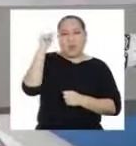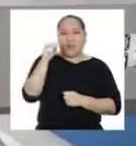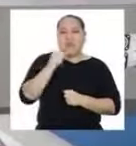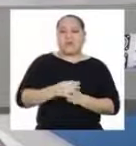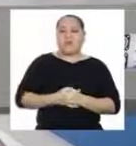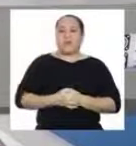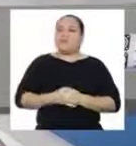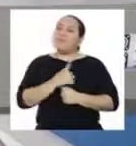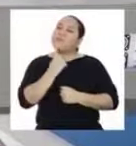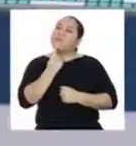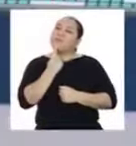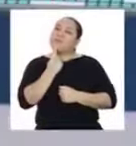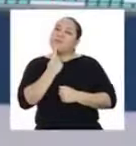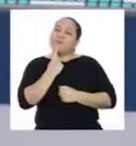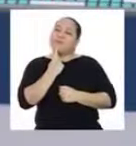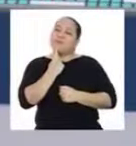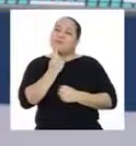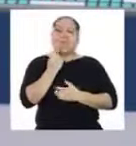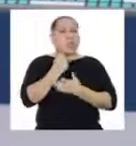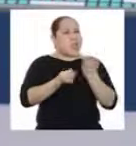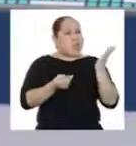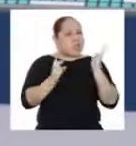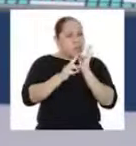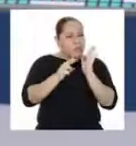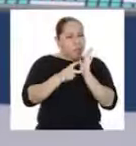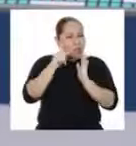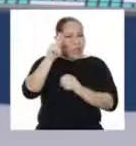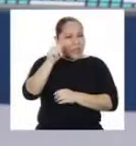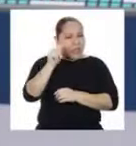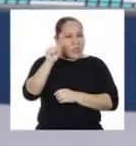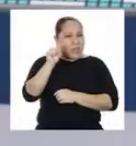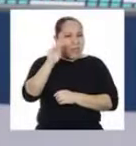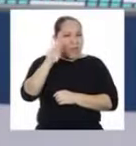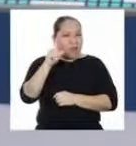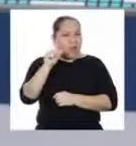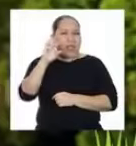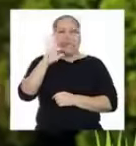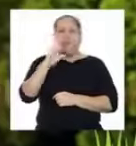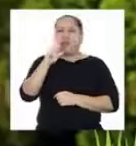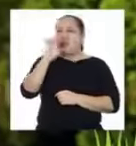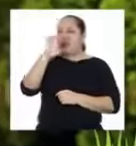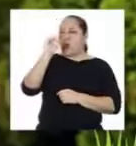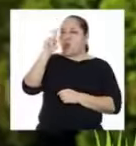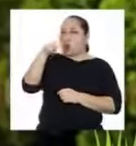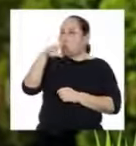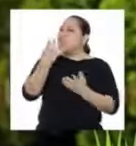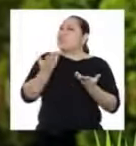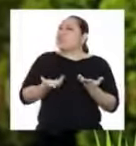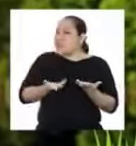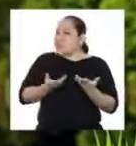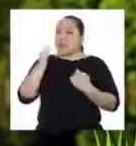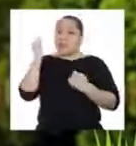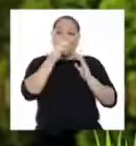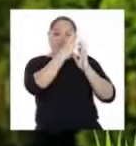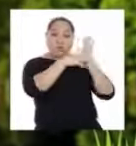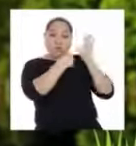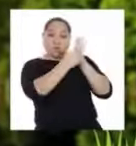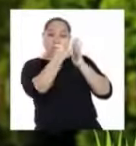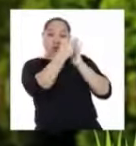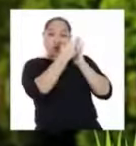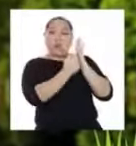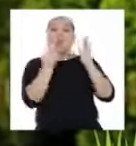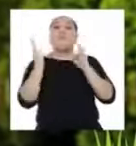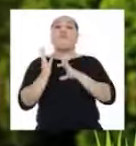recordar... ¿Qué es una tabla de frecuencias? La tabla de frecuencias es una